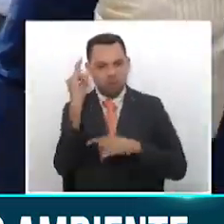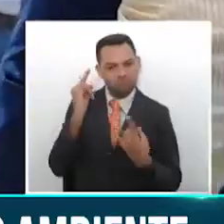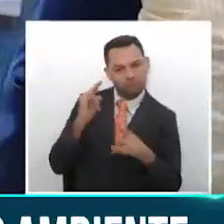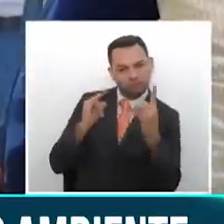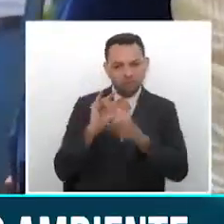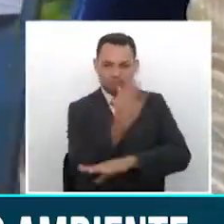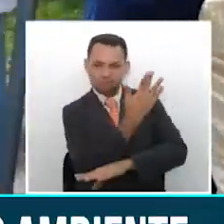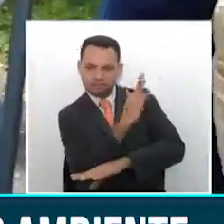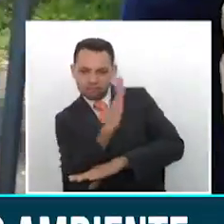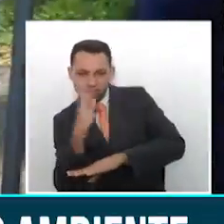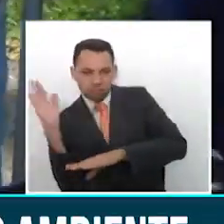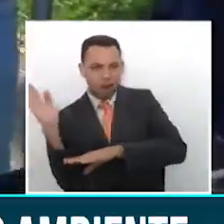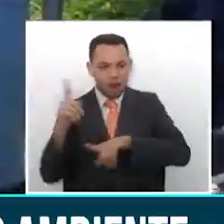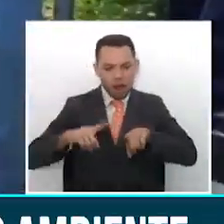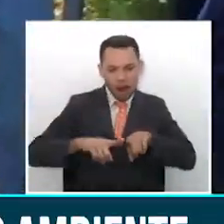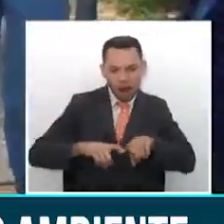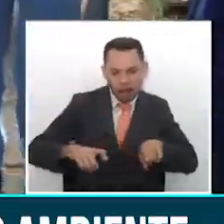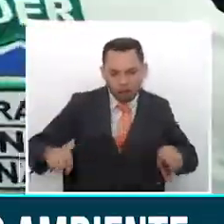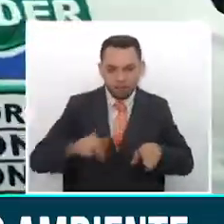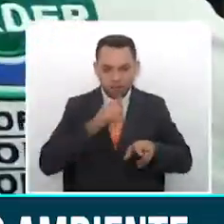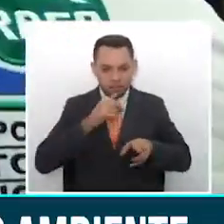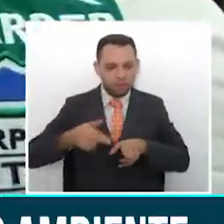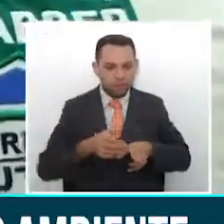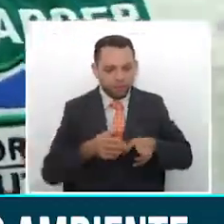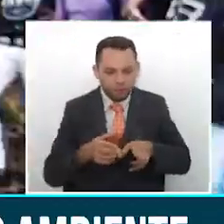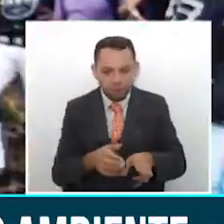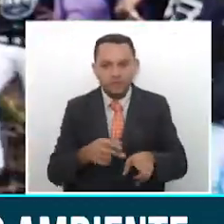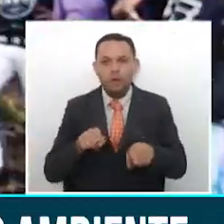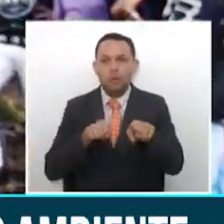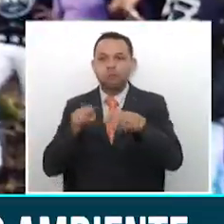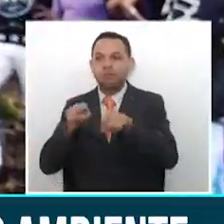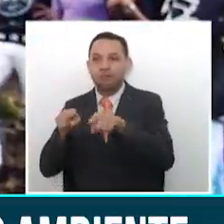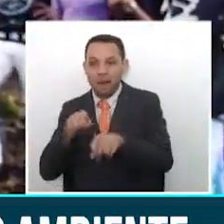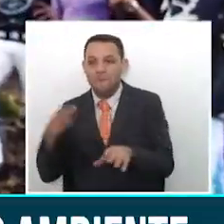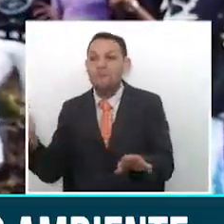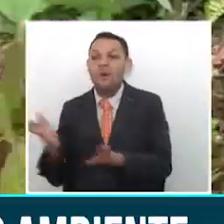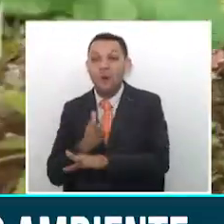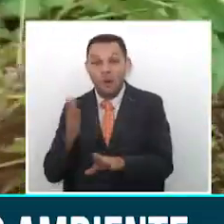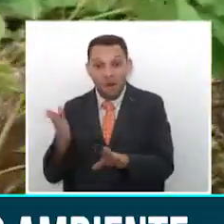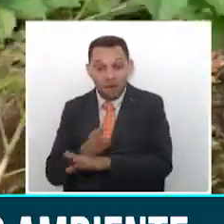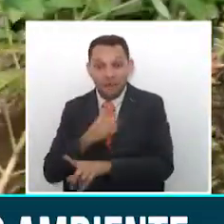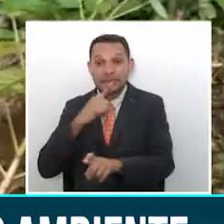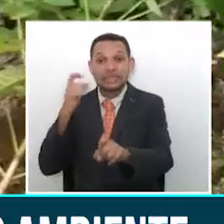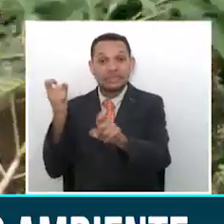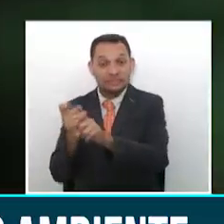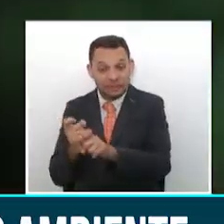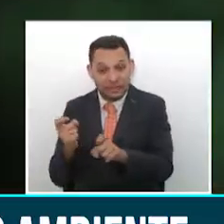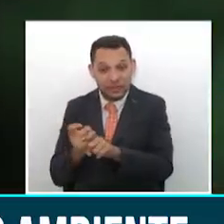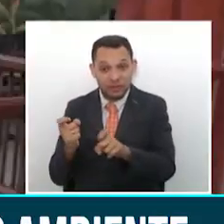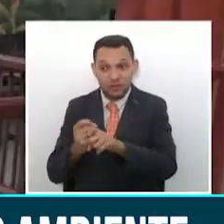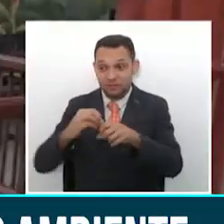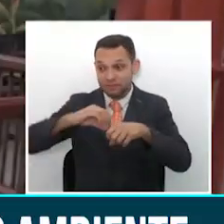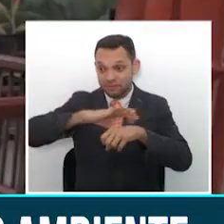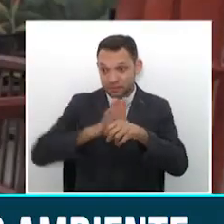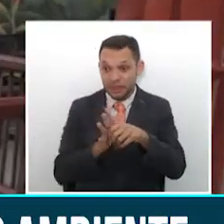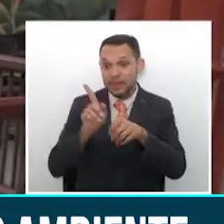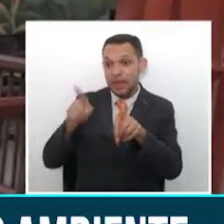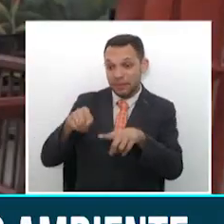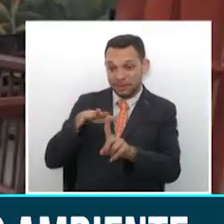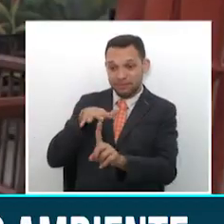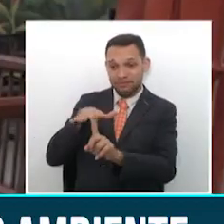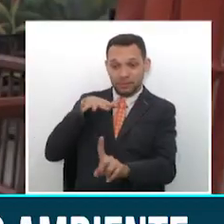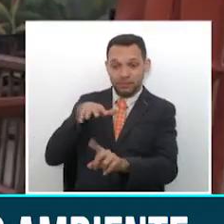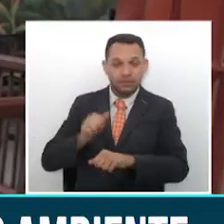debido a los efectos que ha causado en diferentes poblaciones y especies los efectos del coronavirus. Hoy en la